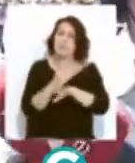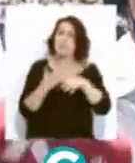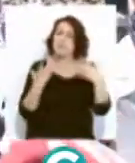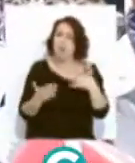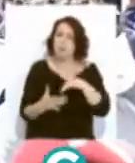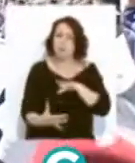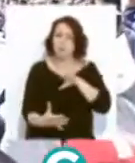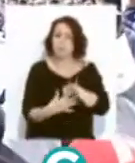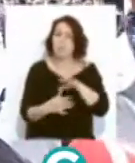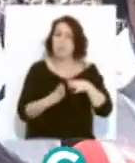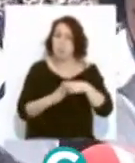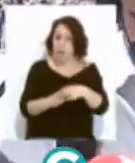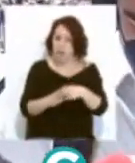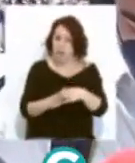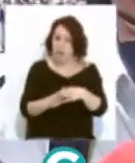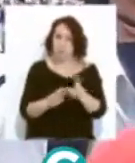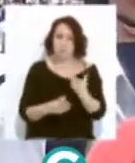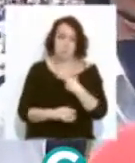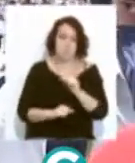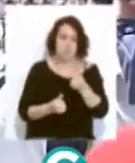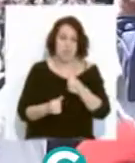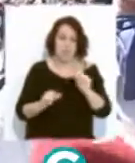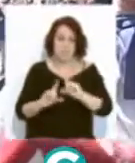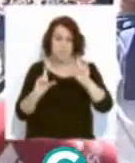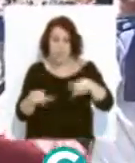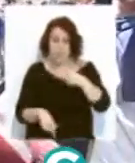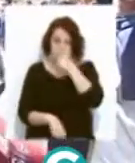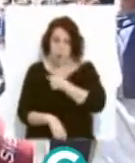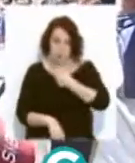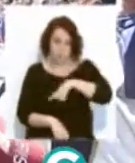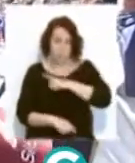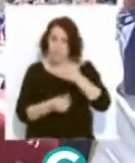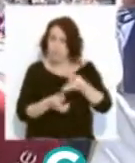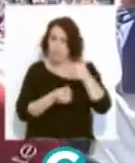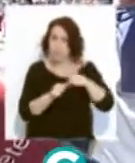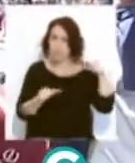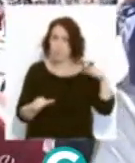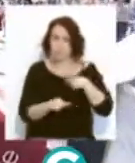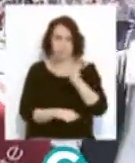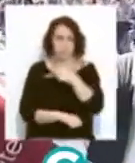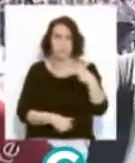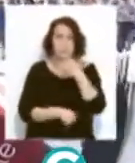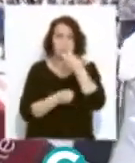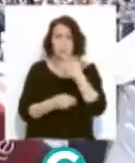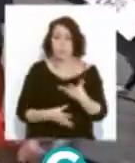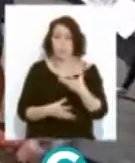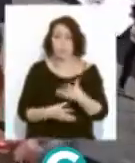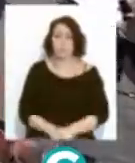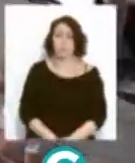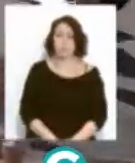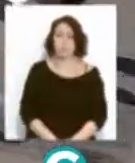conexión marítima que desde los orígenes de la planta hemos tenido y que tan buenos resultados ha dado.